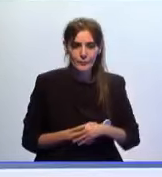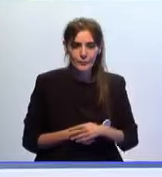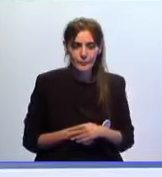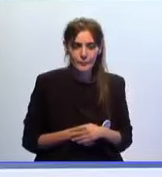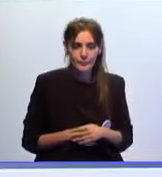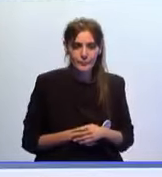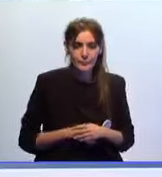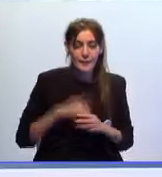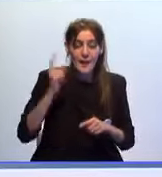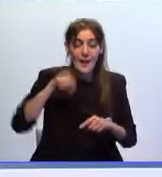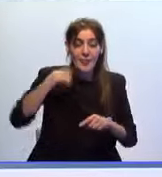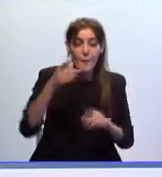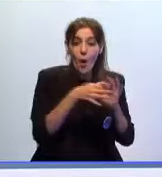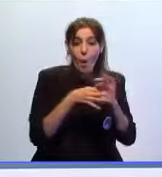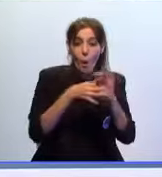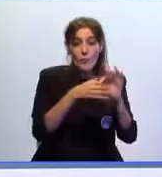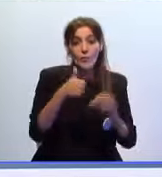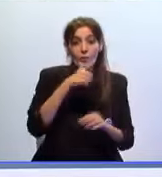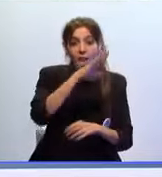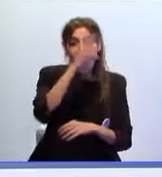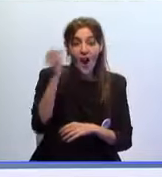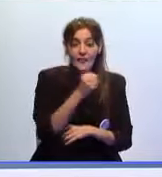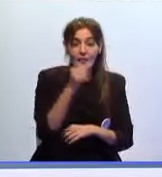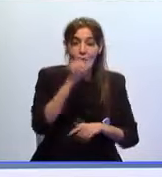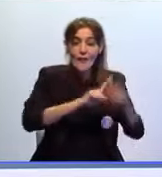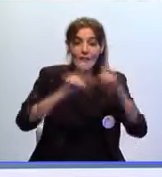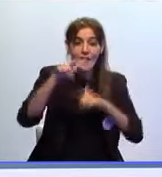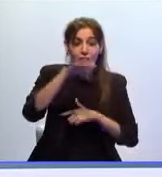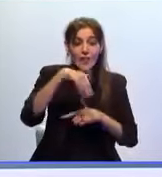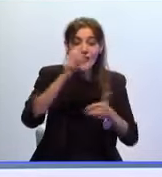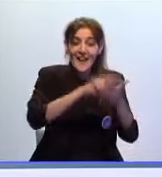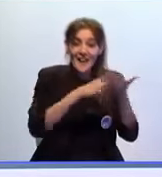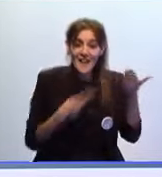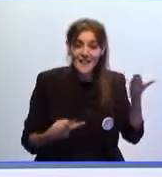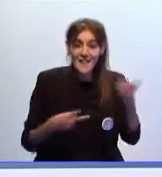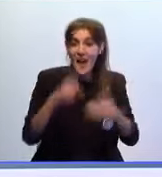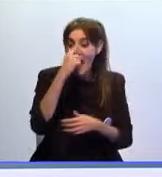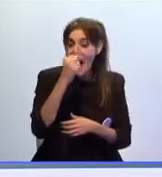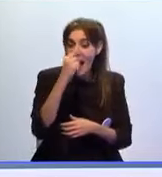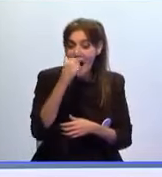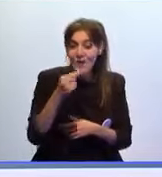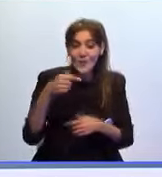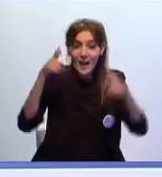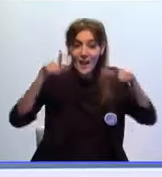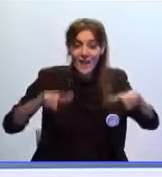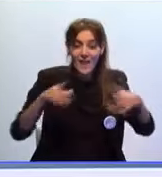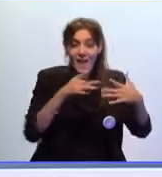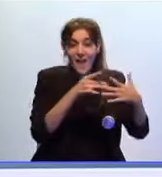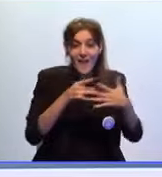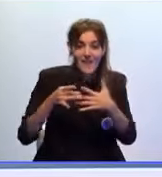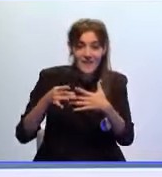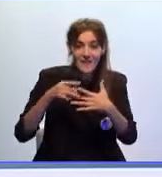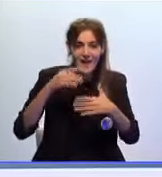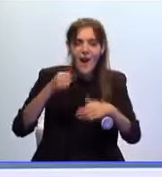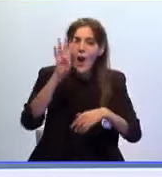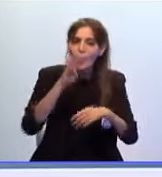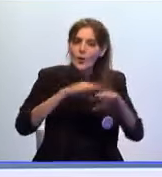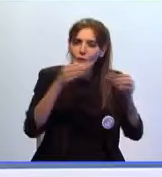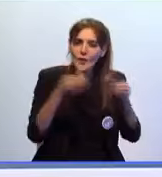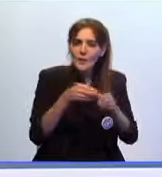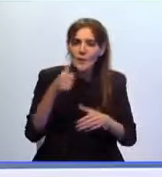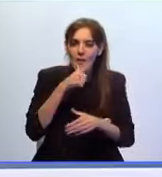Y además de la Unión África Ceutí que viaja a tierras gallegas para medirse al Lugo o Sala en Liga cuatro equipos de Ceuta